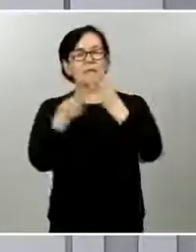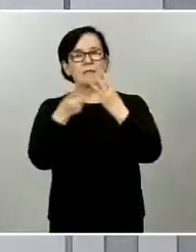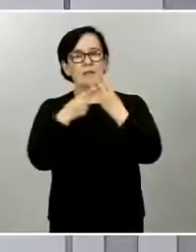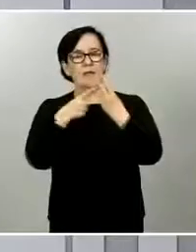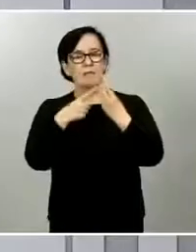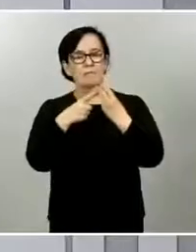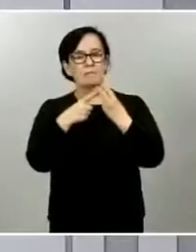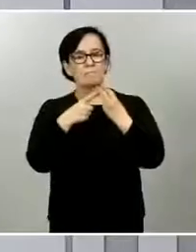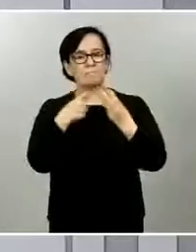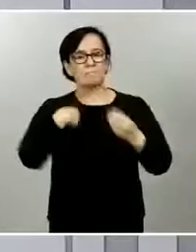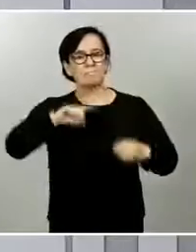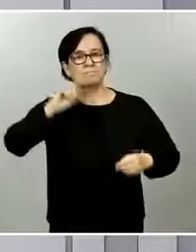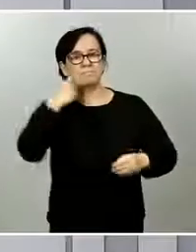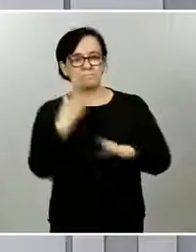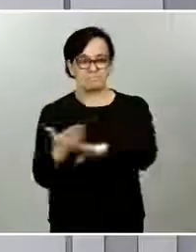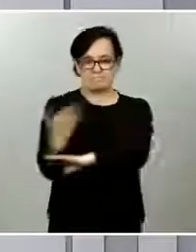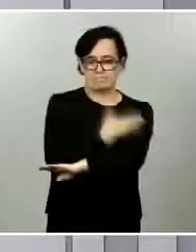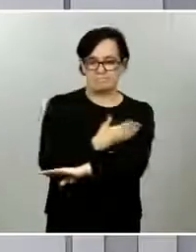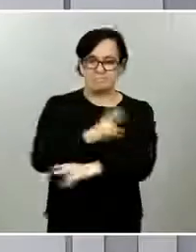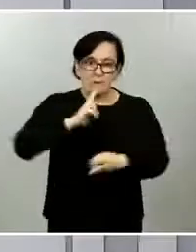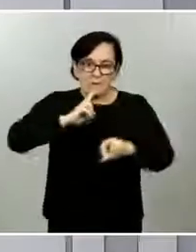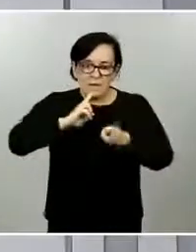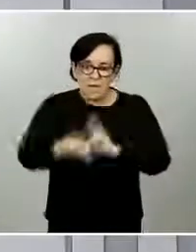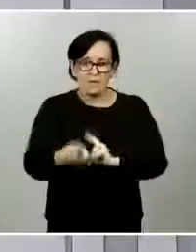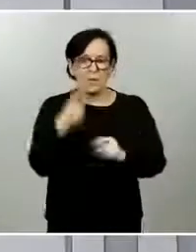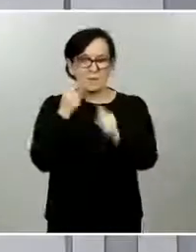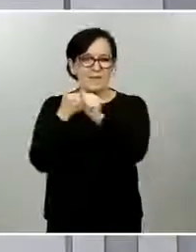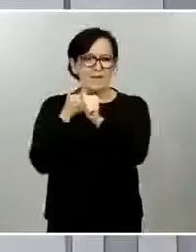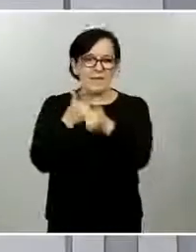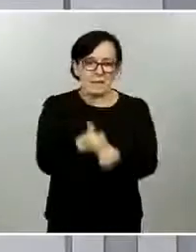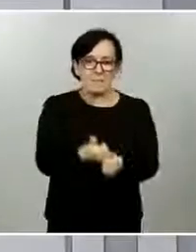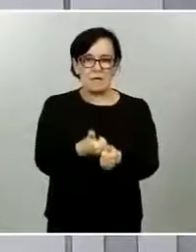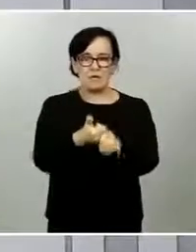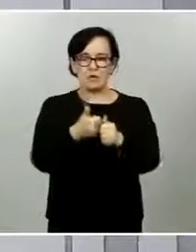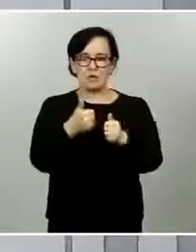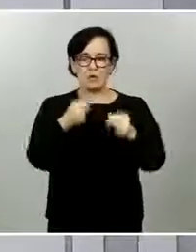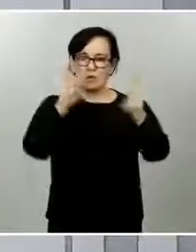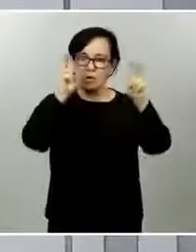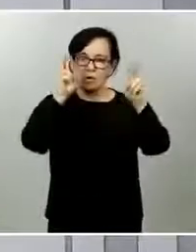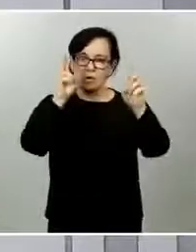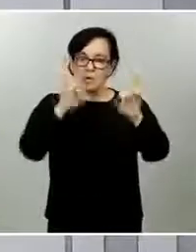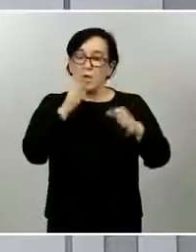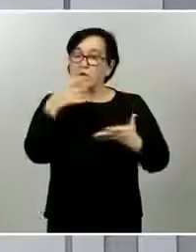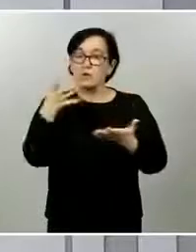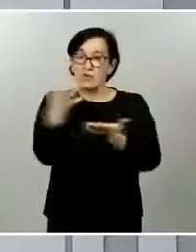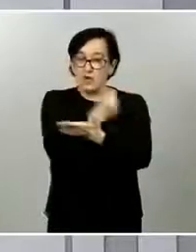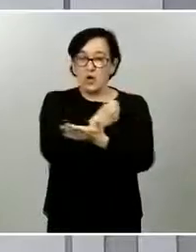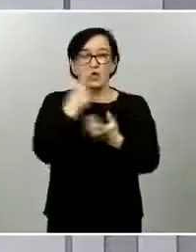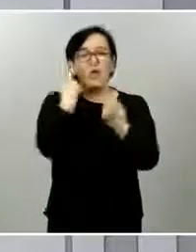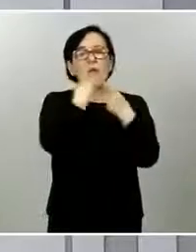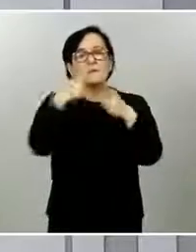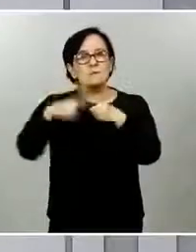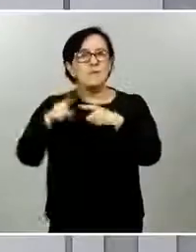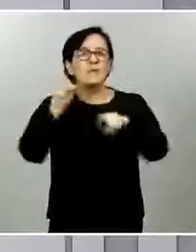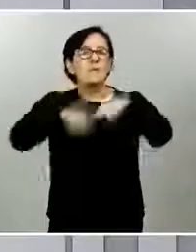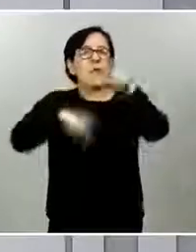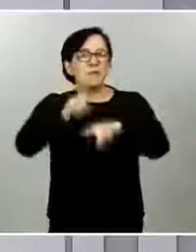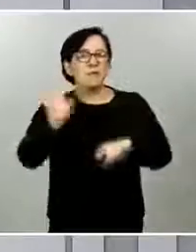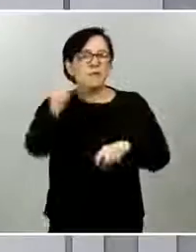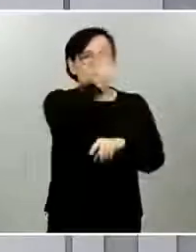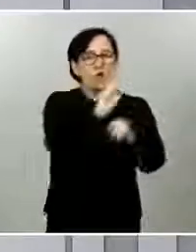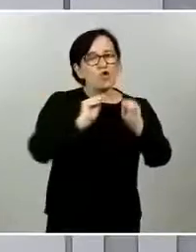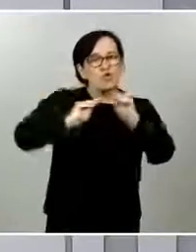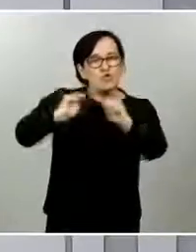nuevo pico o un nuevo rebrote, había capacidad de mantener esa calidad en los servicios. Y, en tercer lugar, la capacidad de